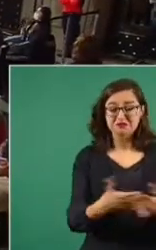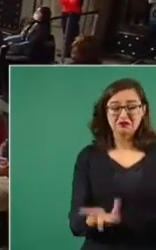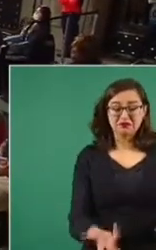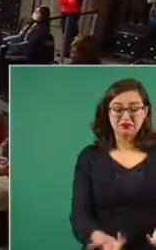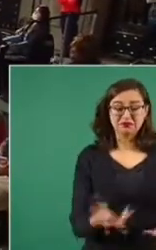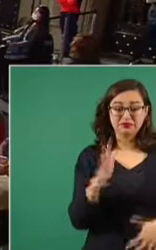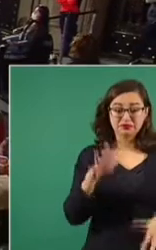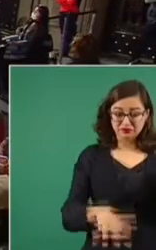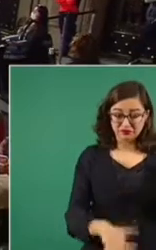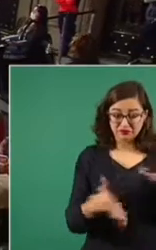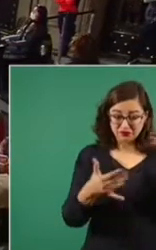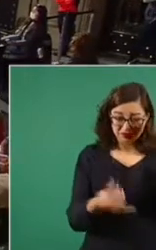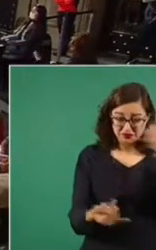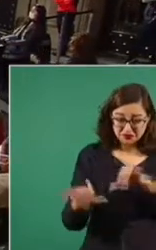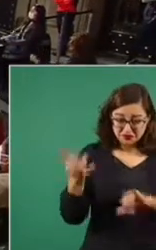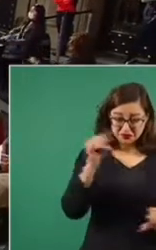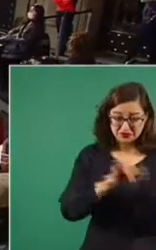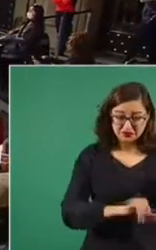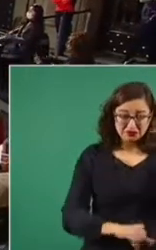adulterados.